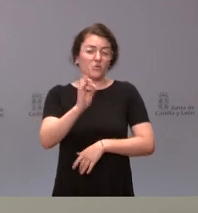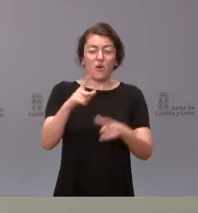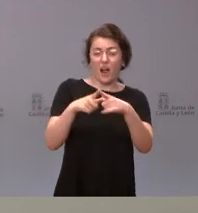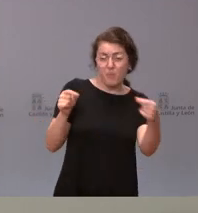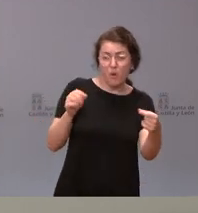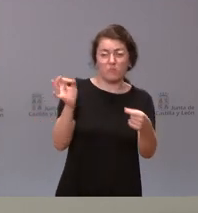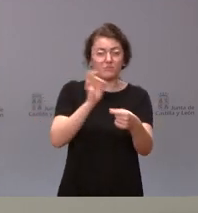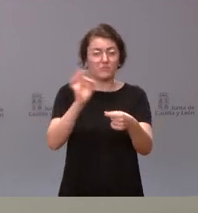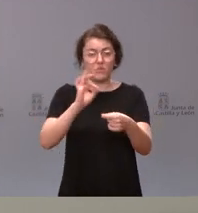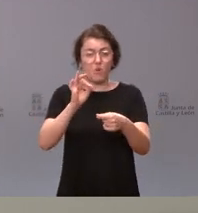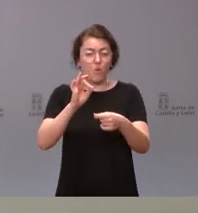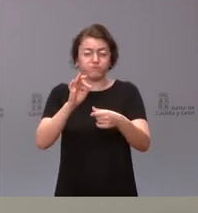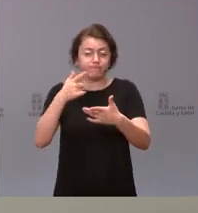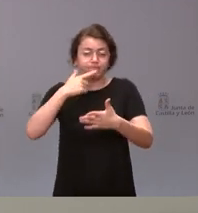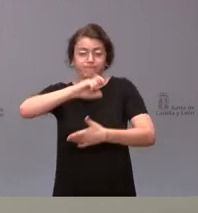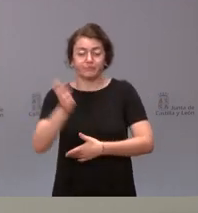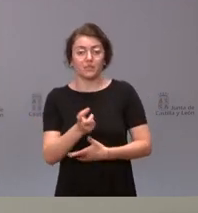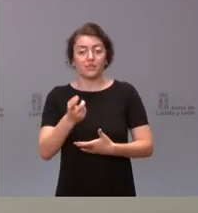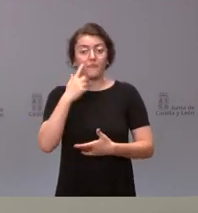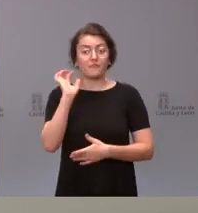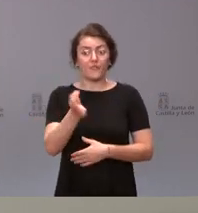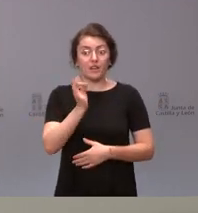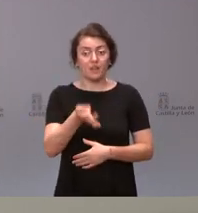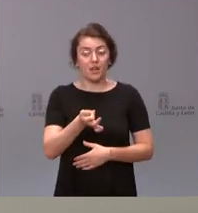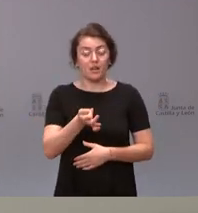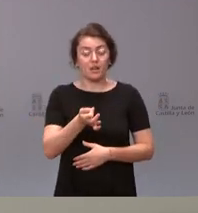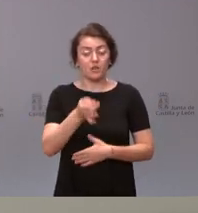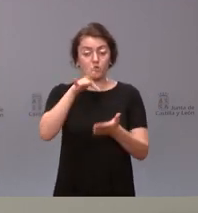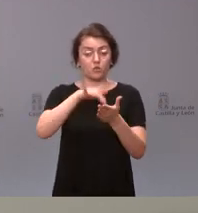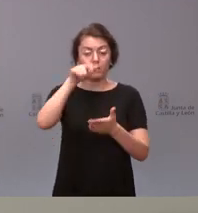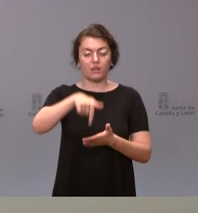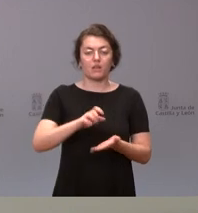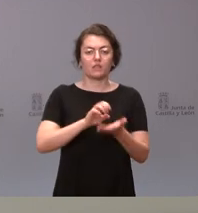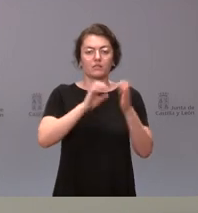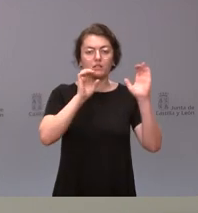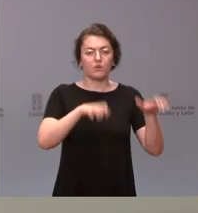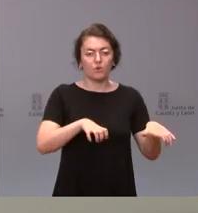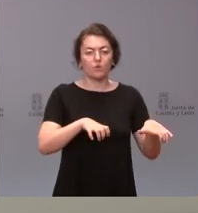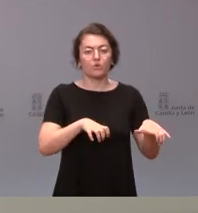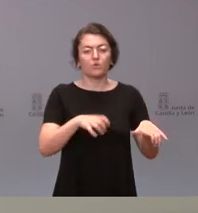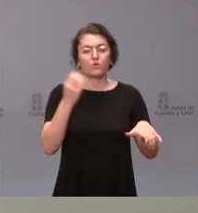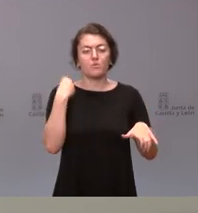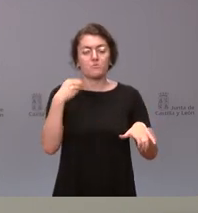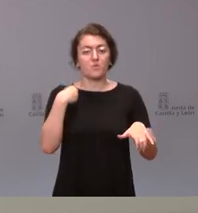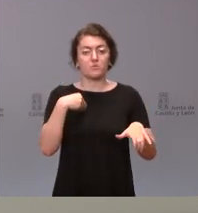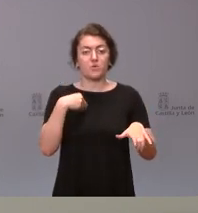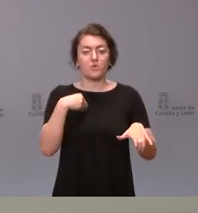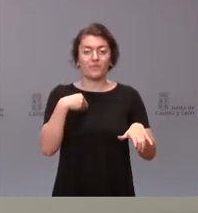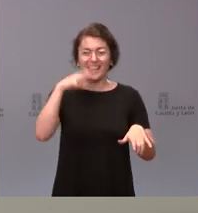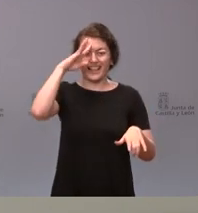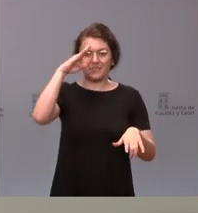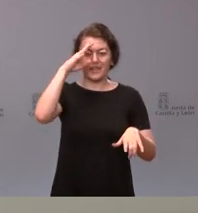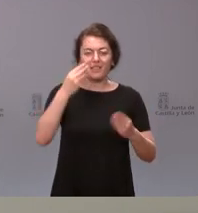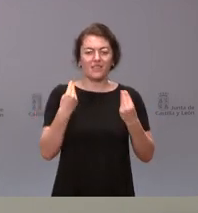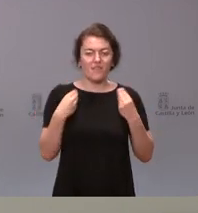realidad que tenemos. Es verdad que en el caso de Castilla y León, con la esperanza de vida que tenemos,